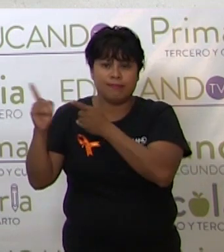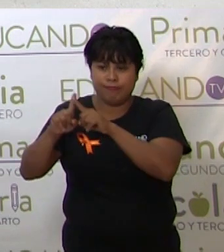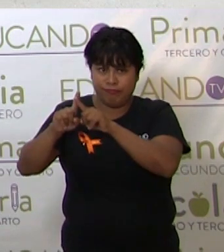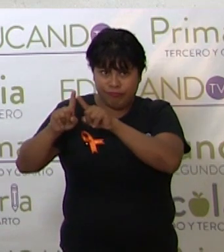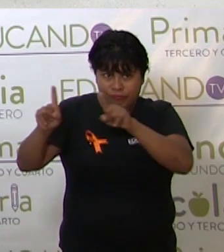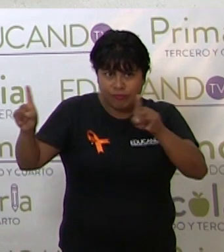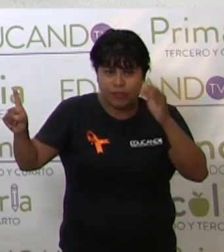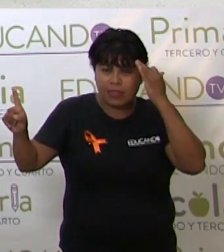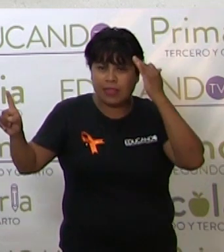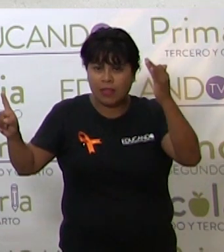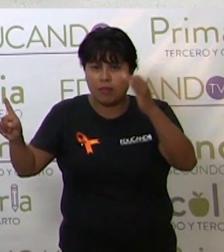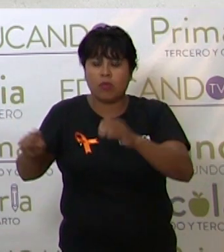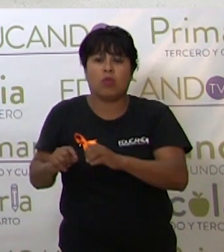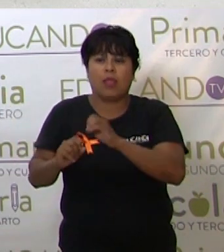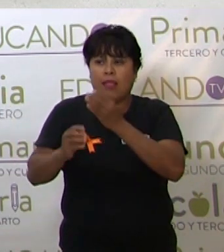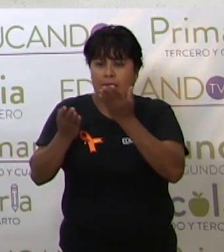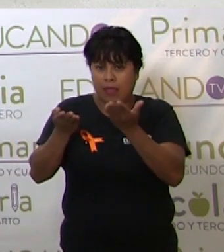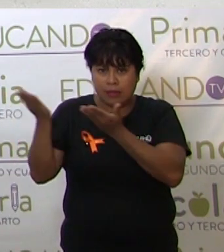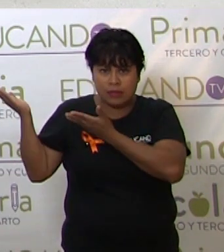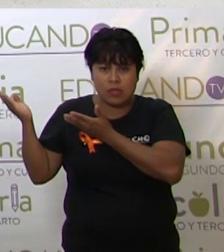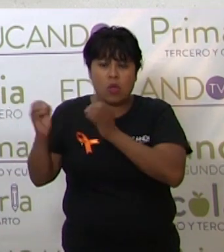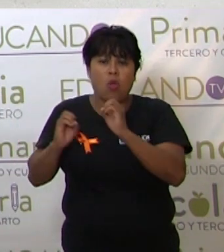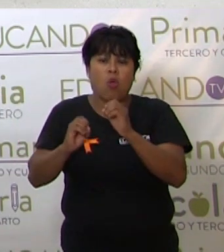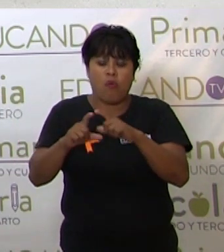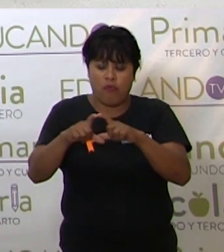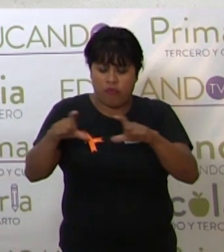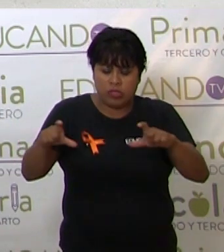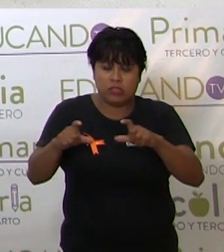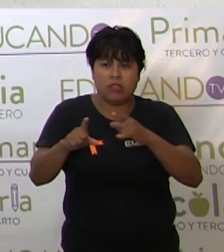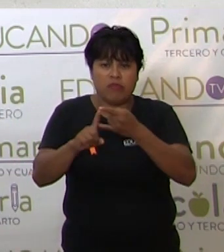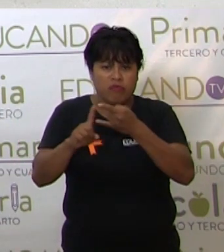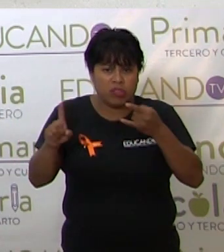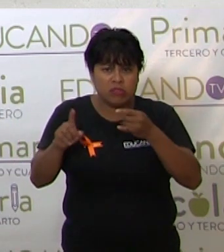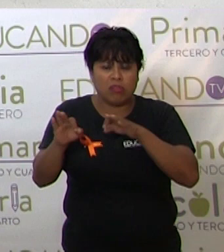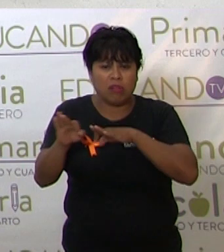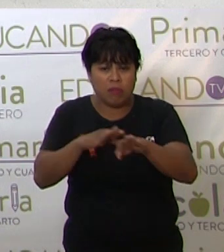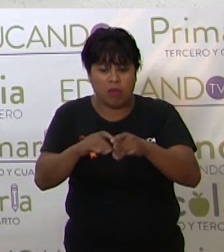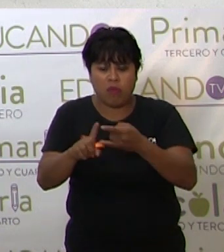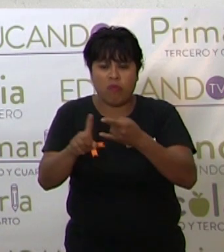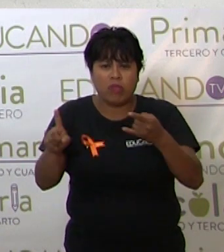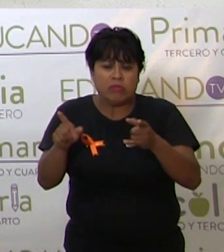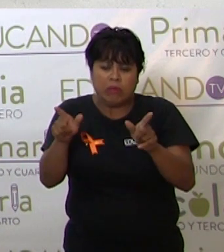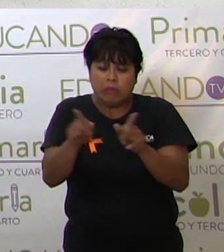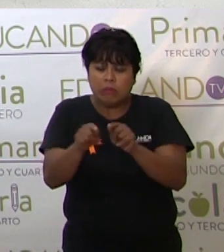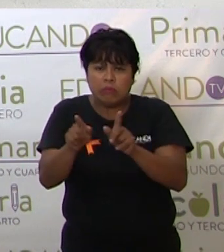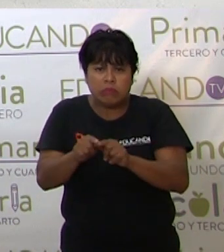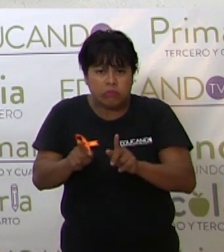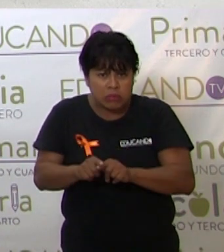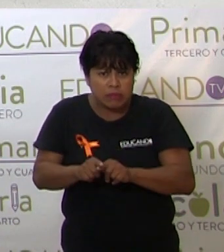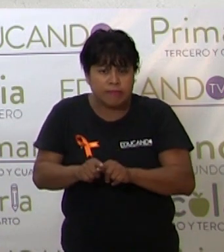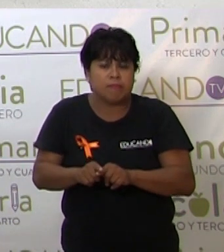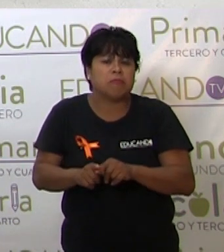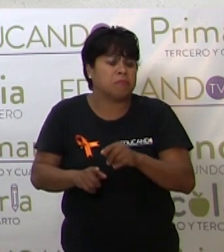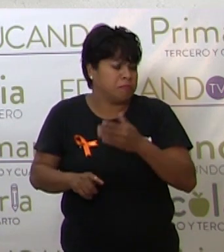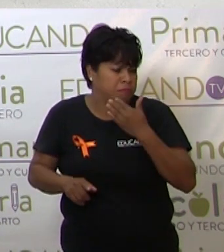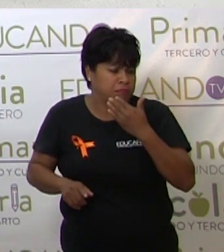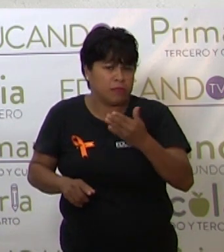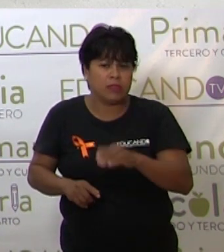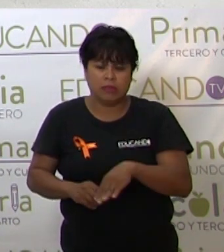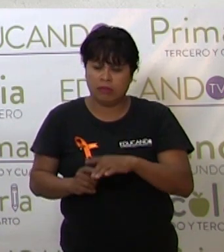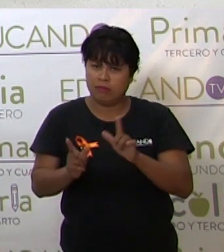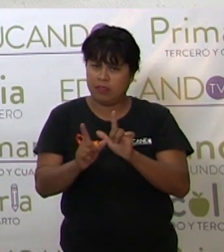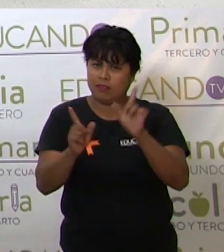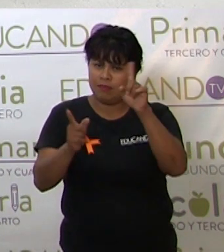así o en fichas de trabajo o en fichas de resumen. Y bueno, están listos para